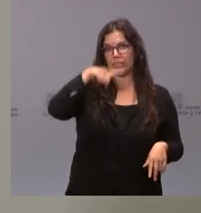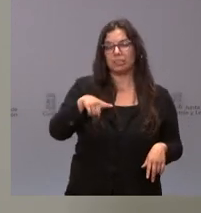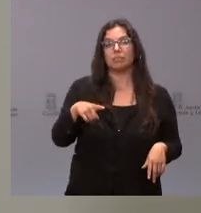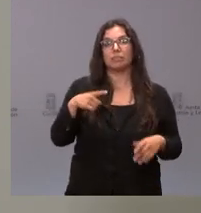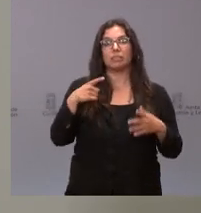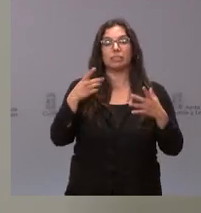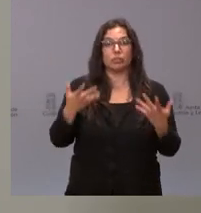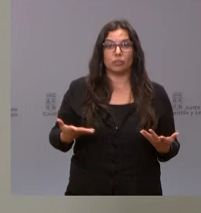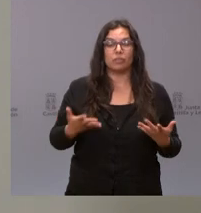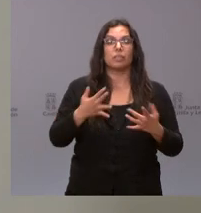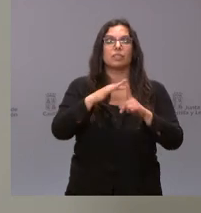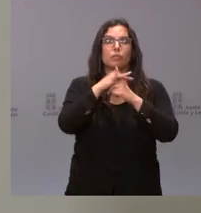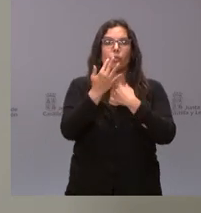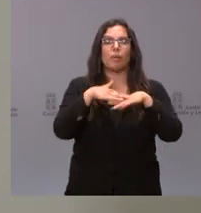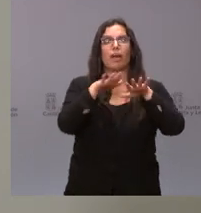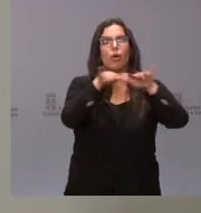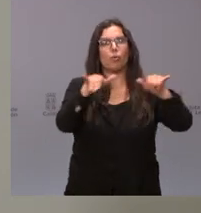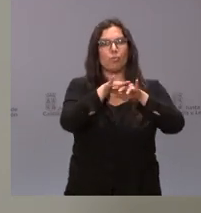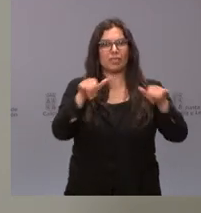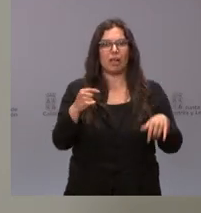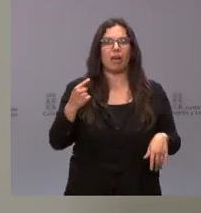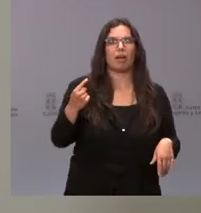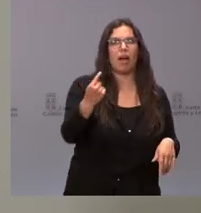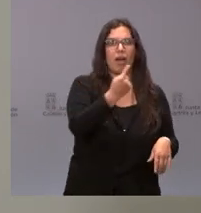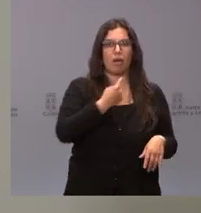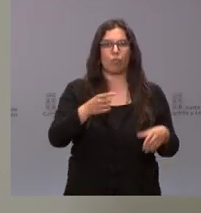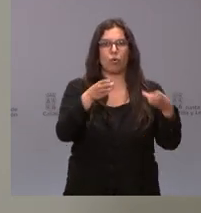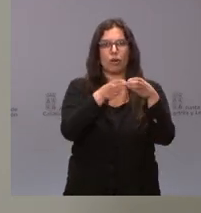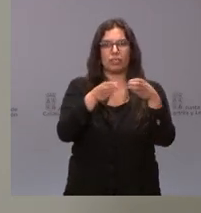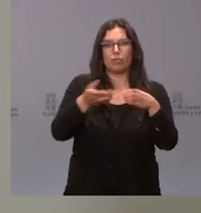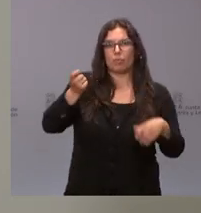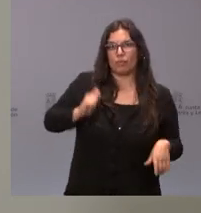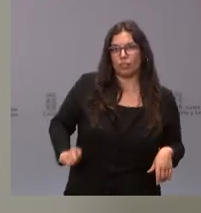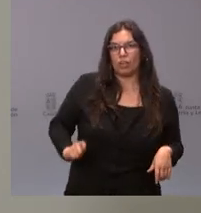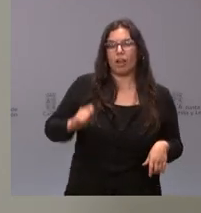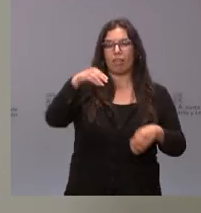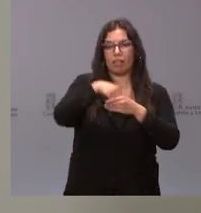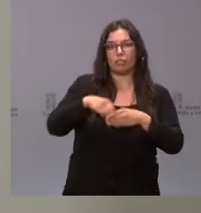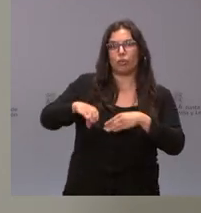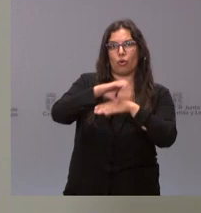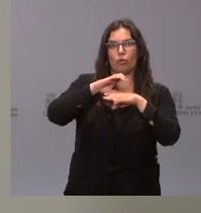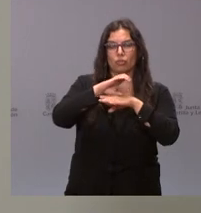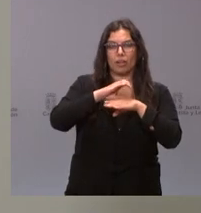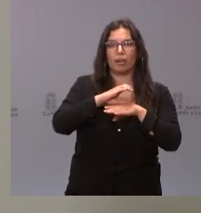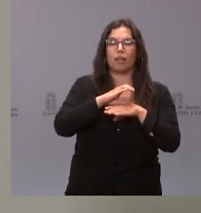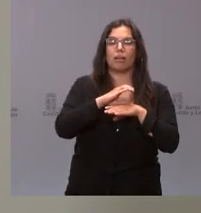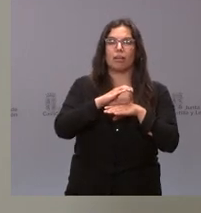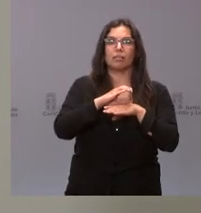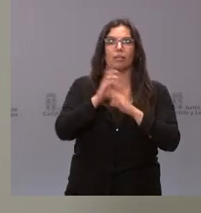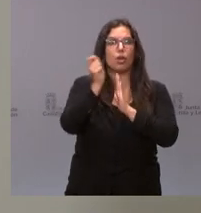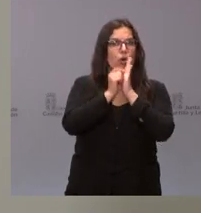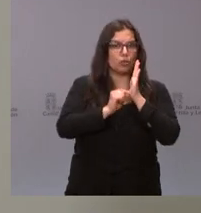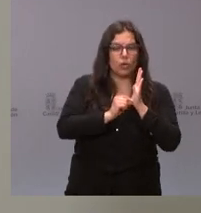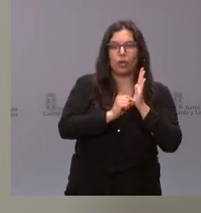las circunstancias de compensaciones para cada uno de los colectivos profesionales que trabajan en la consejería en las condiciones